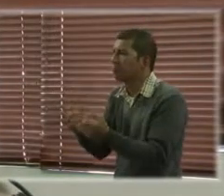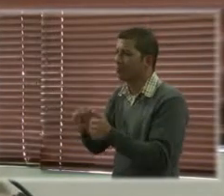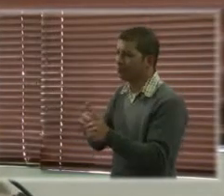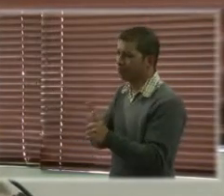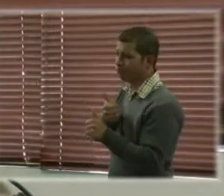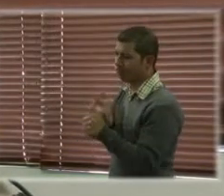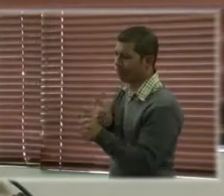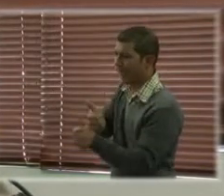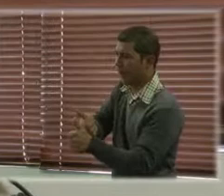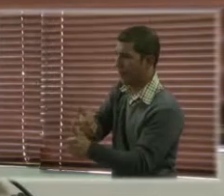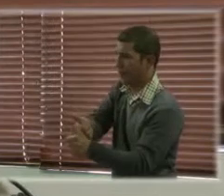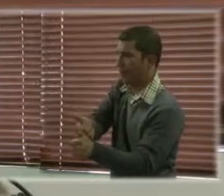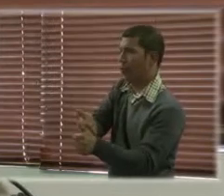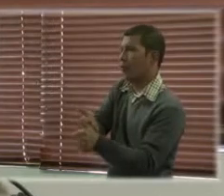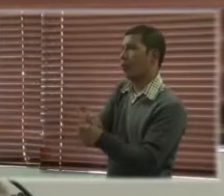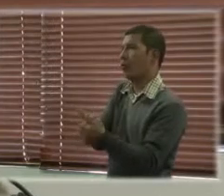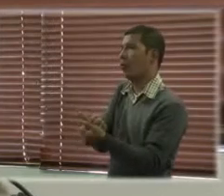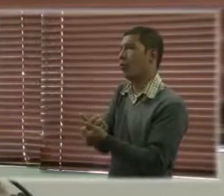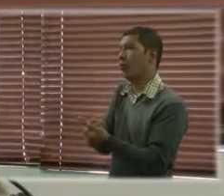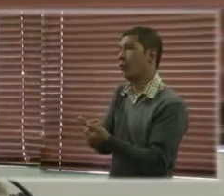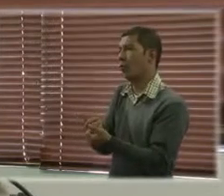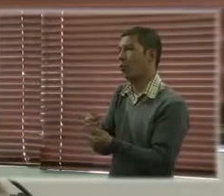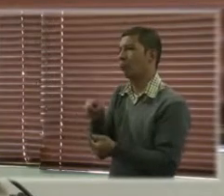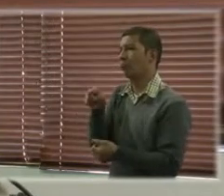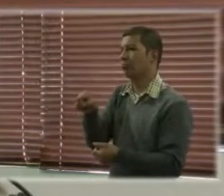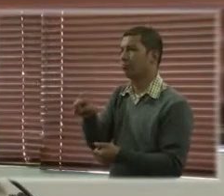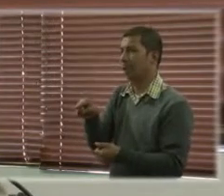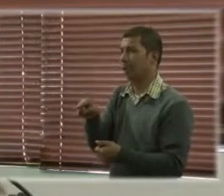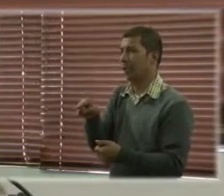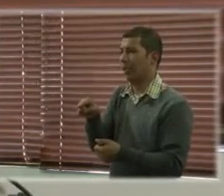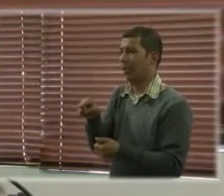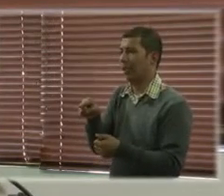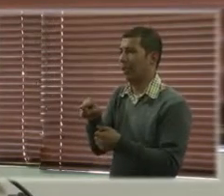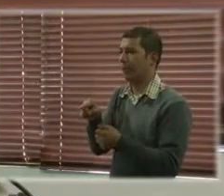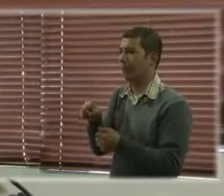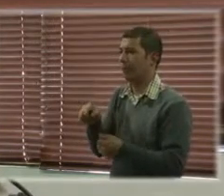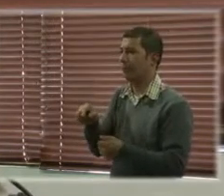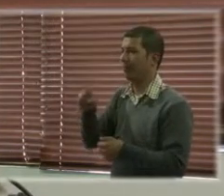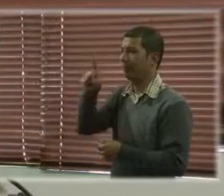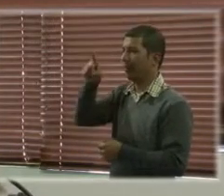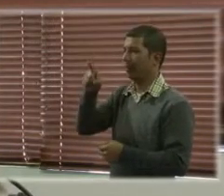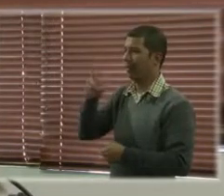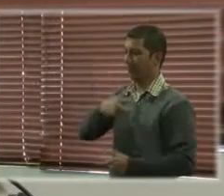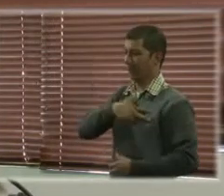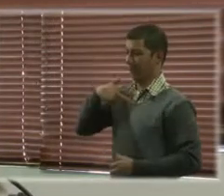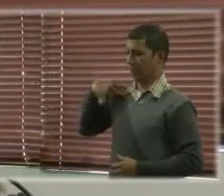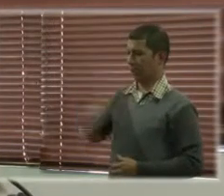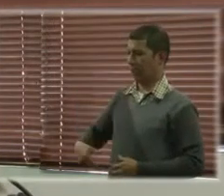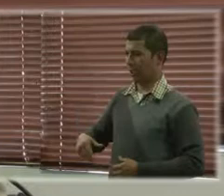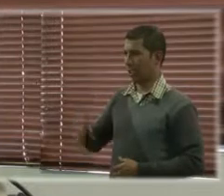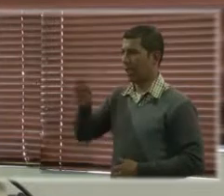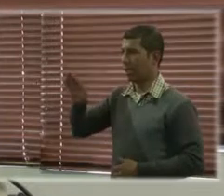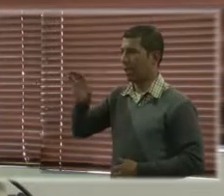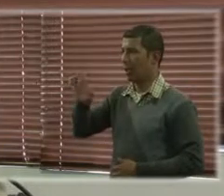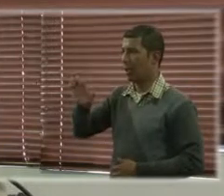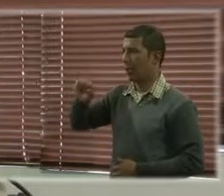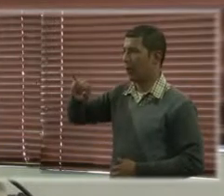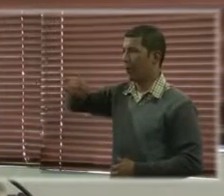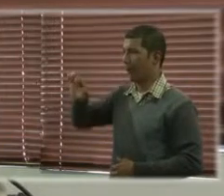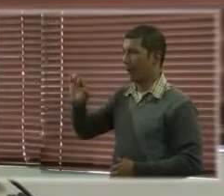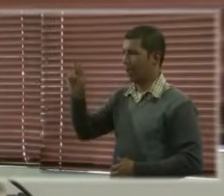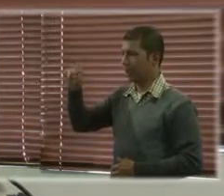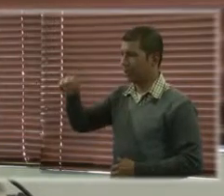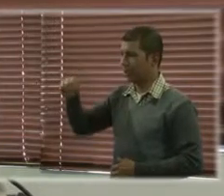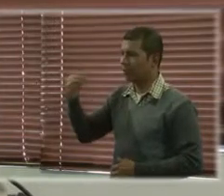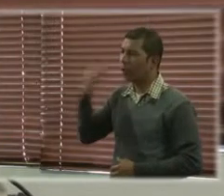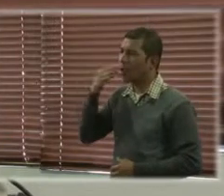seguimiento de las declaraciones de Beijing, que en el